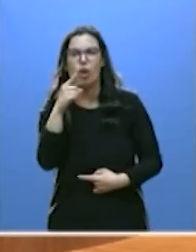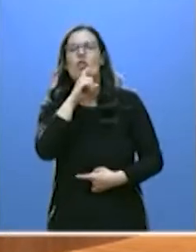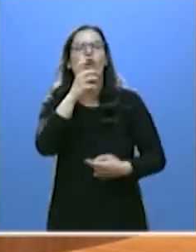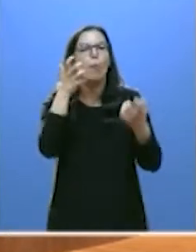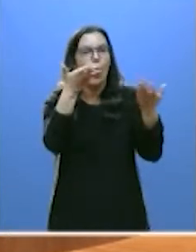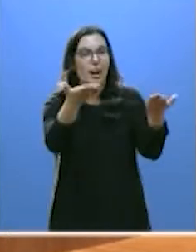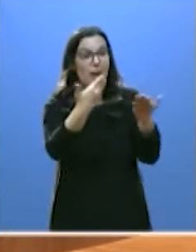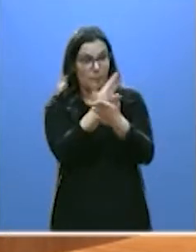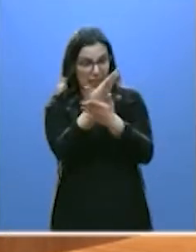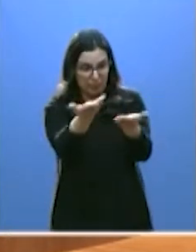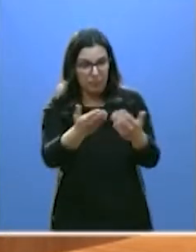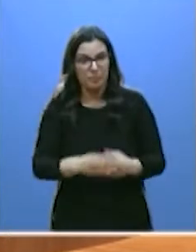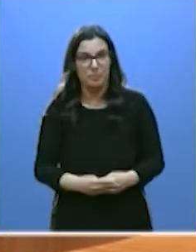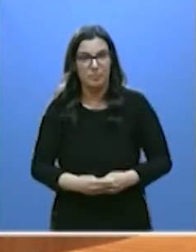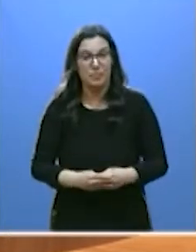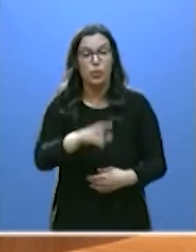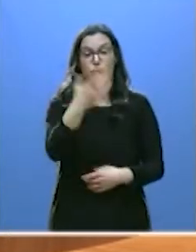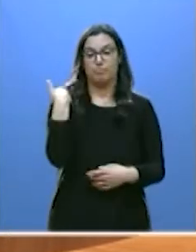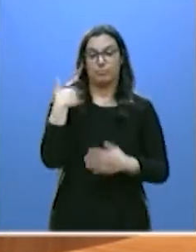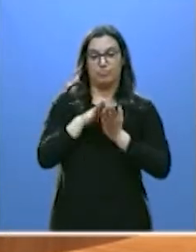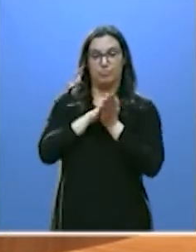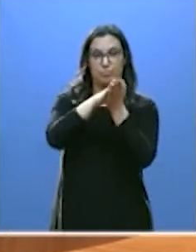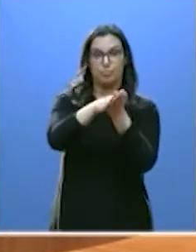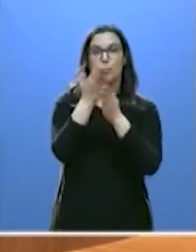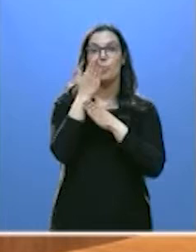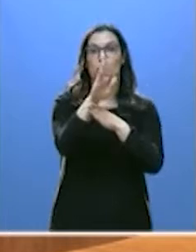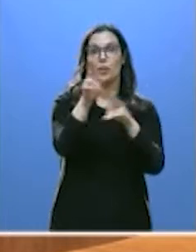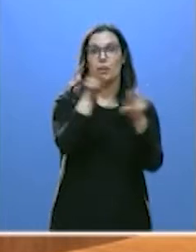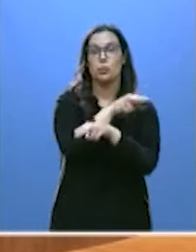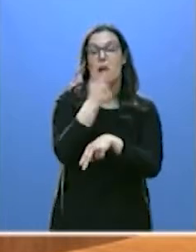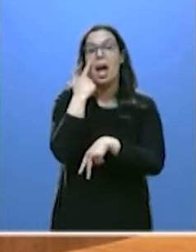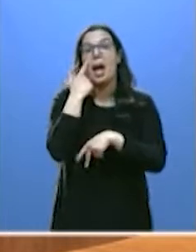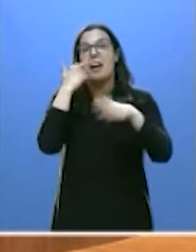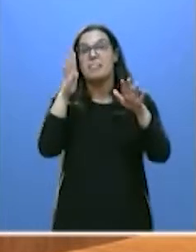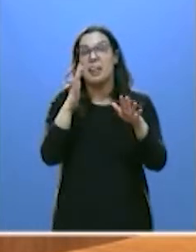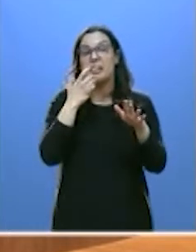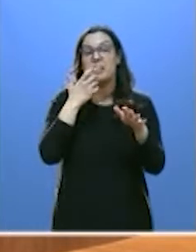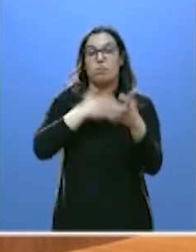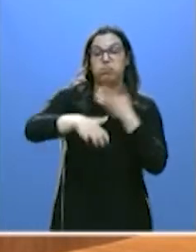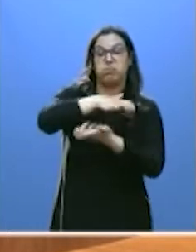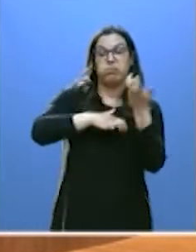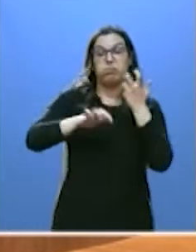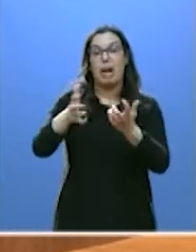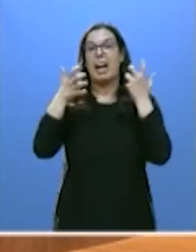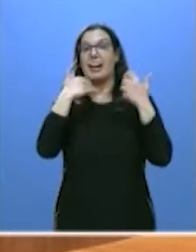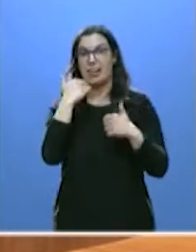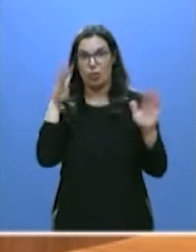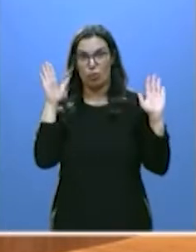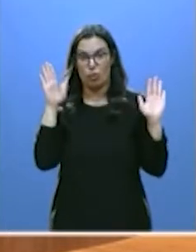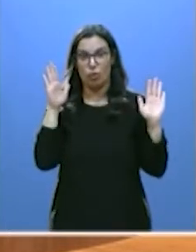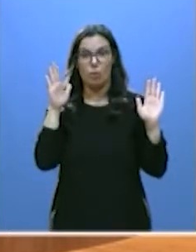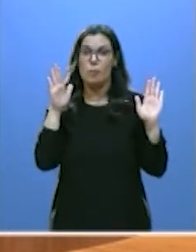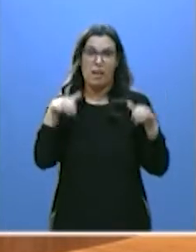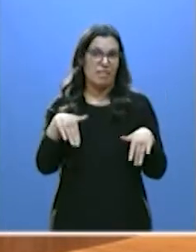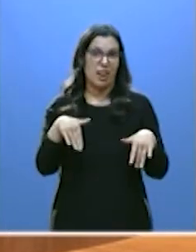Díganoslo. Presentó esta moción para mover el árbol a ver si caían nueces. Pero solo ha caído